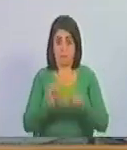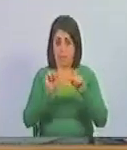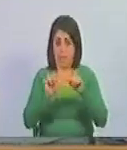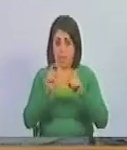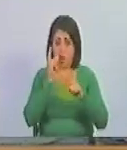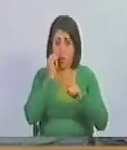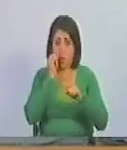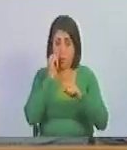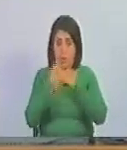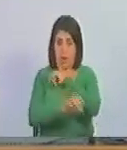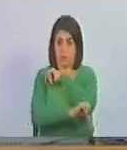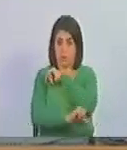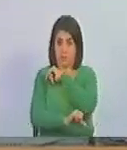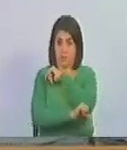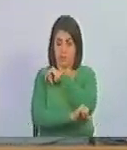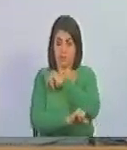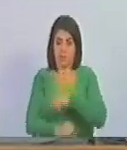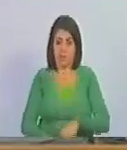ladrón